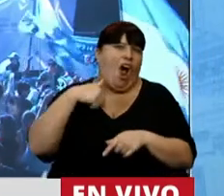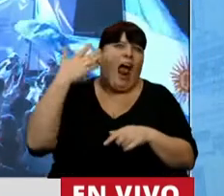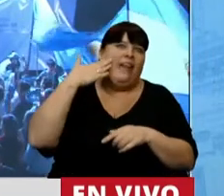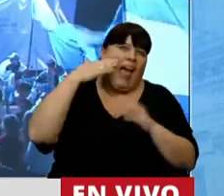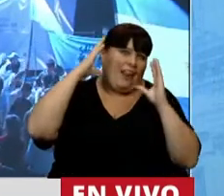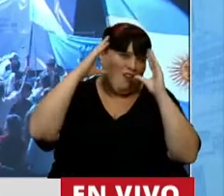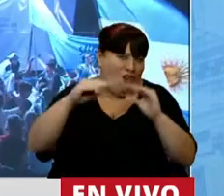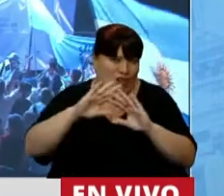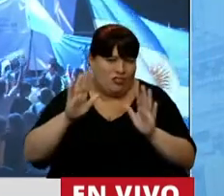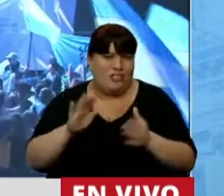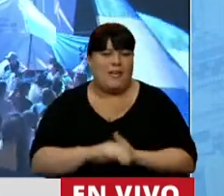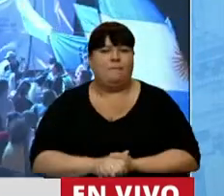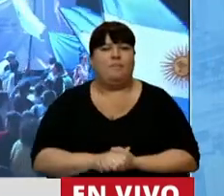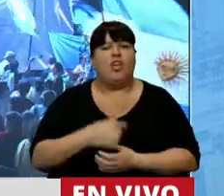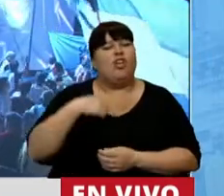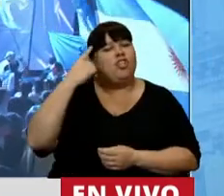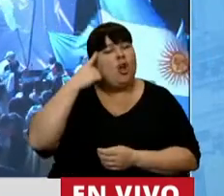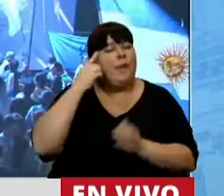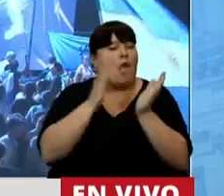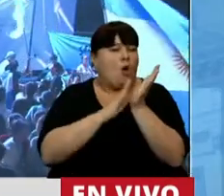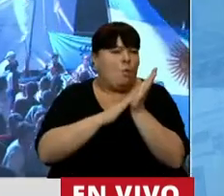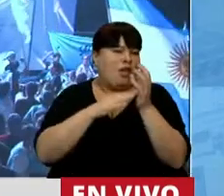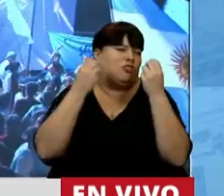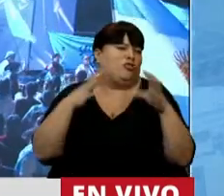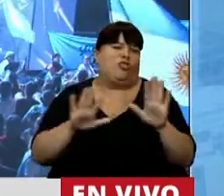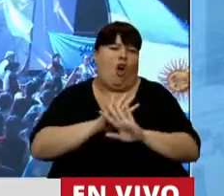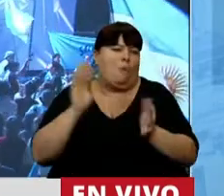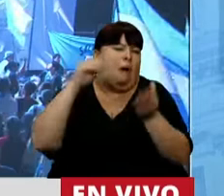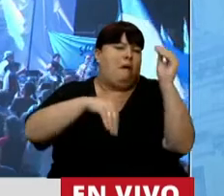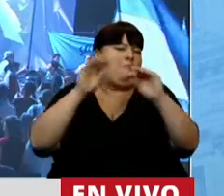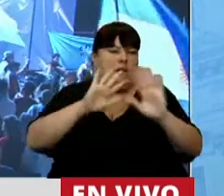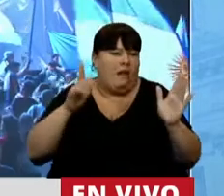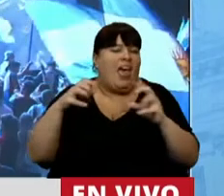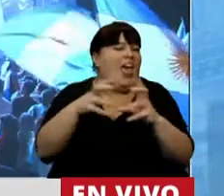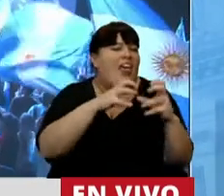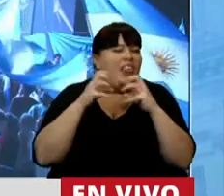noche ya. Yo creo que los argumentos ya son sobrados, creo que el debate